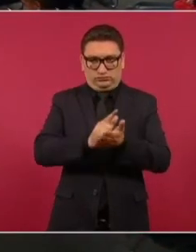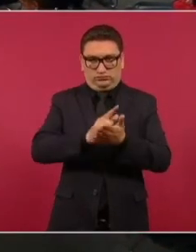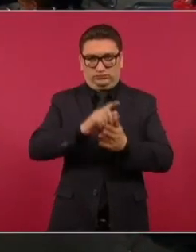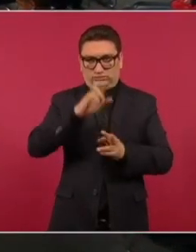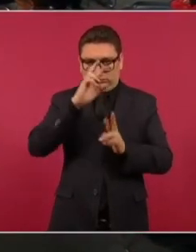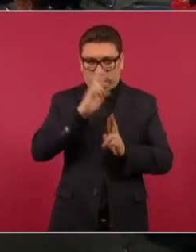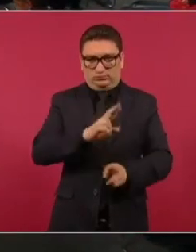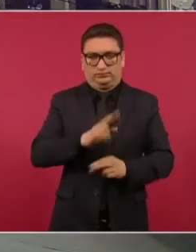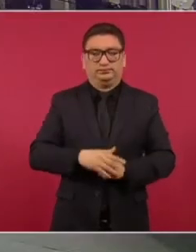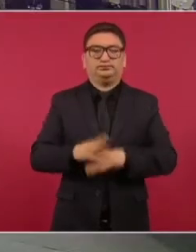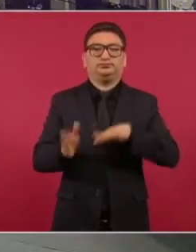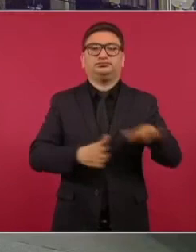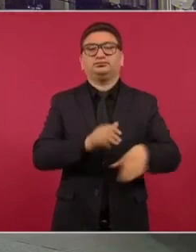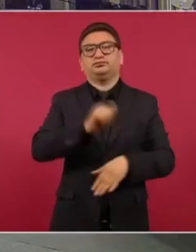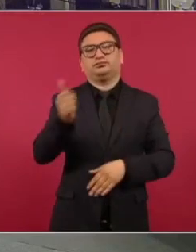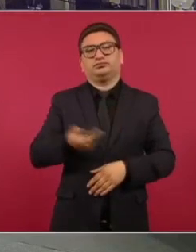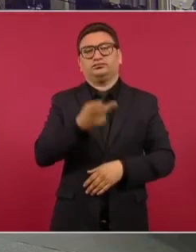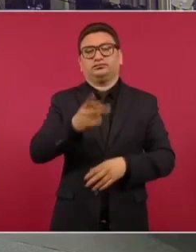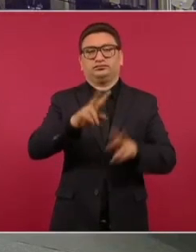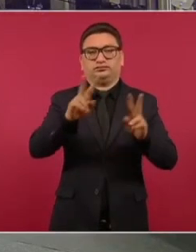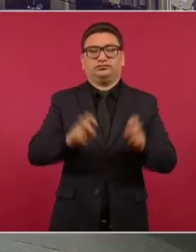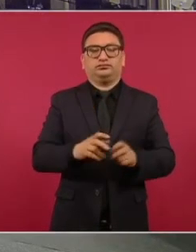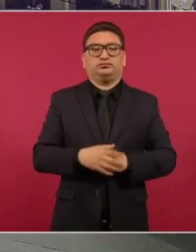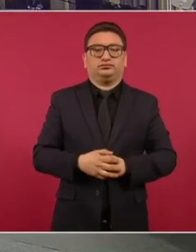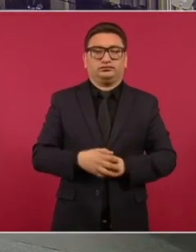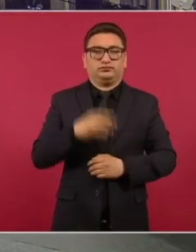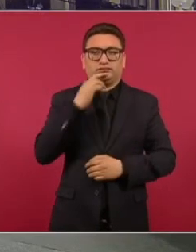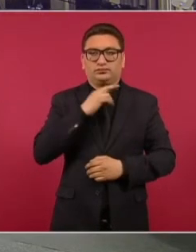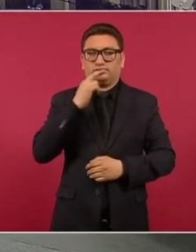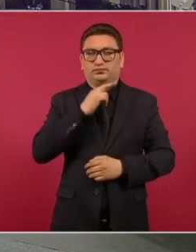Ok, presidente. Cambiando de tema rápidamente, ¿qué está pasando con la publicación? No.